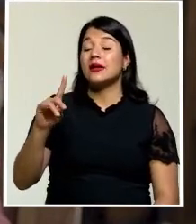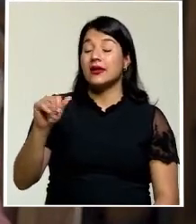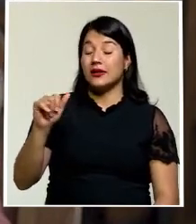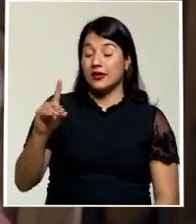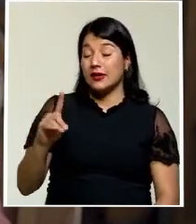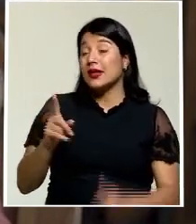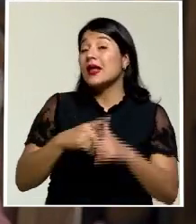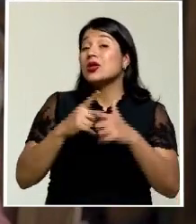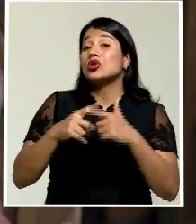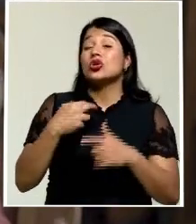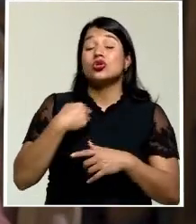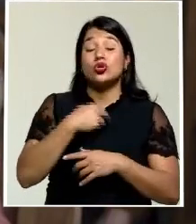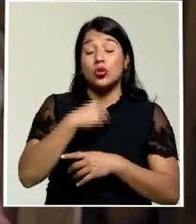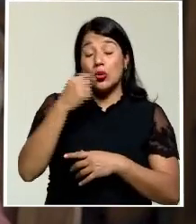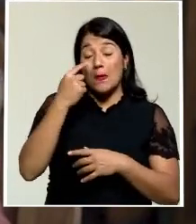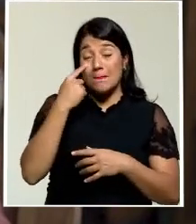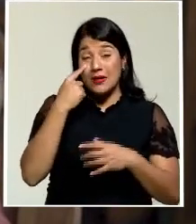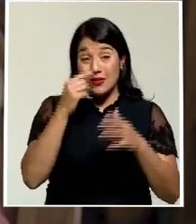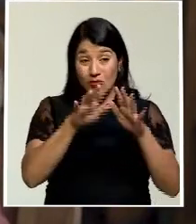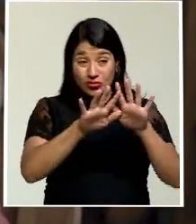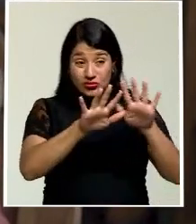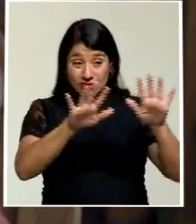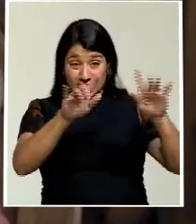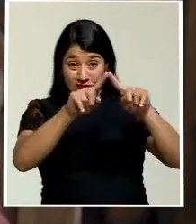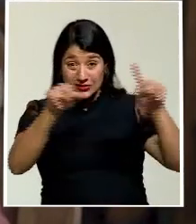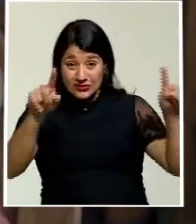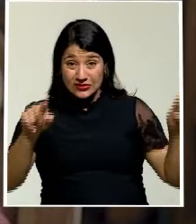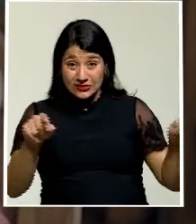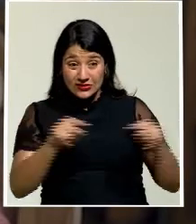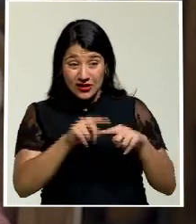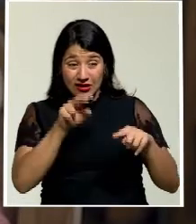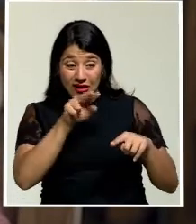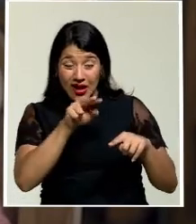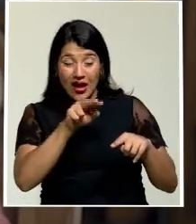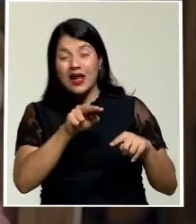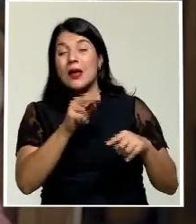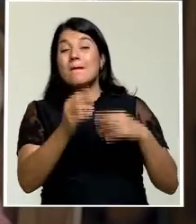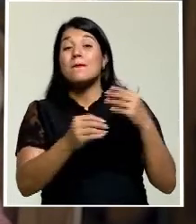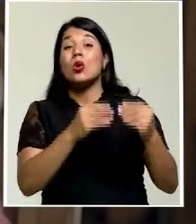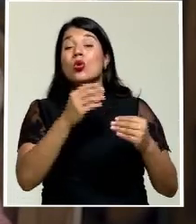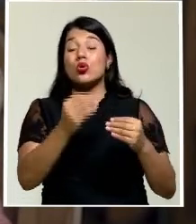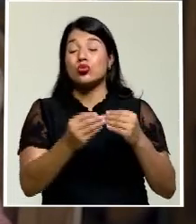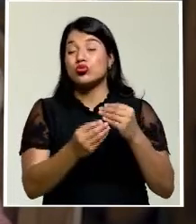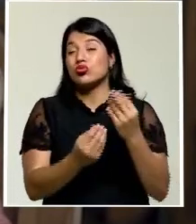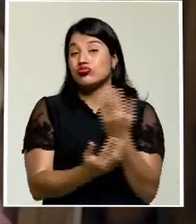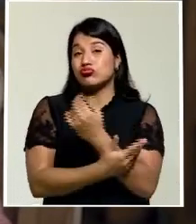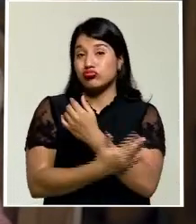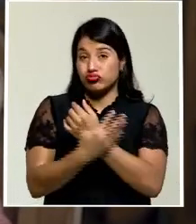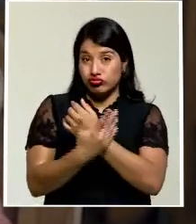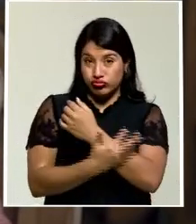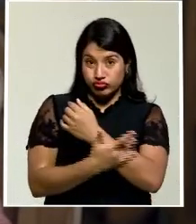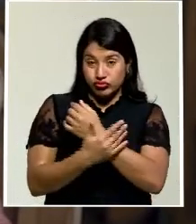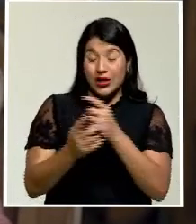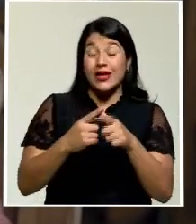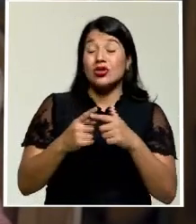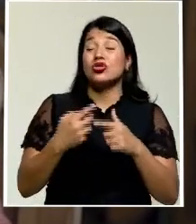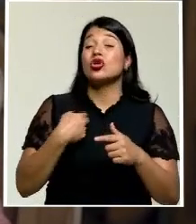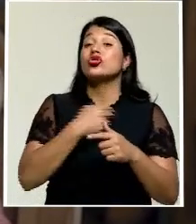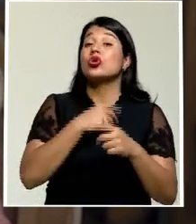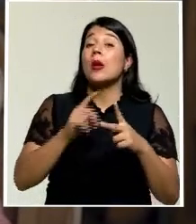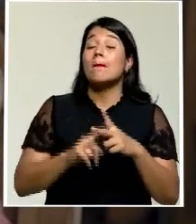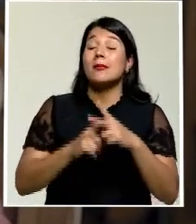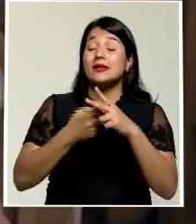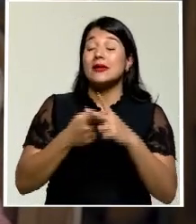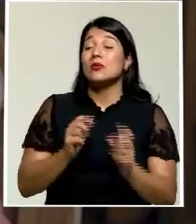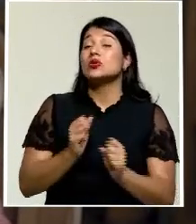arte costarricense con tan poco material era muy difícil. Entonces fue cuando empezamos a hacer